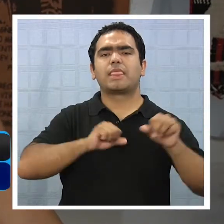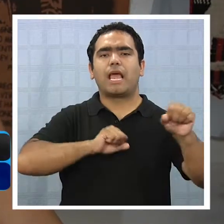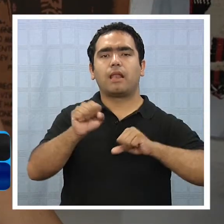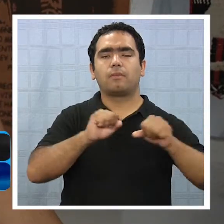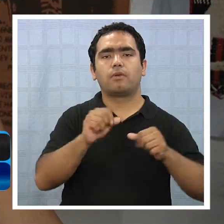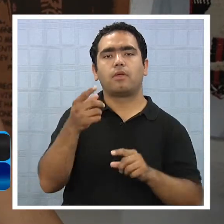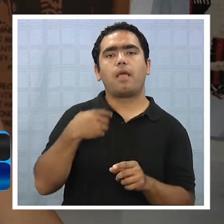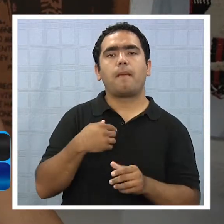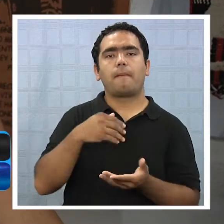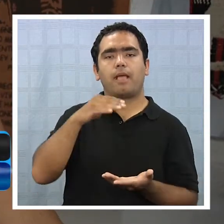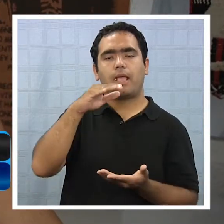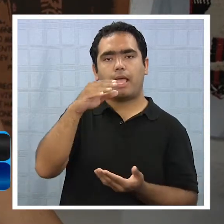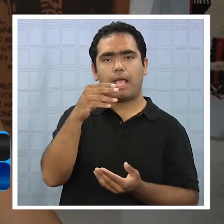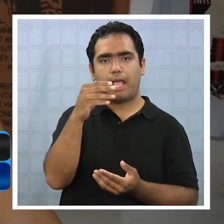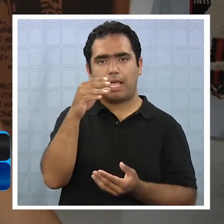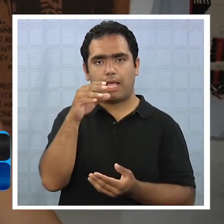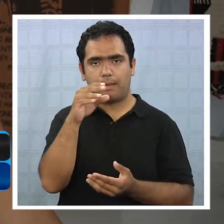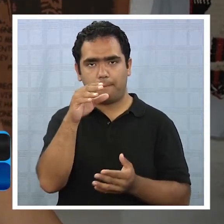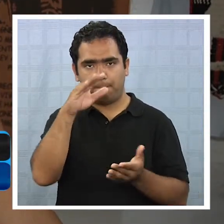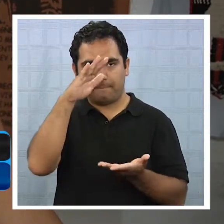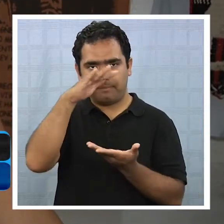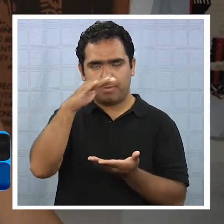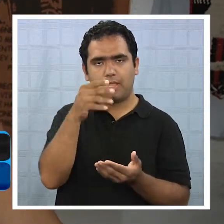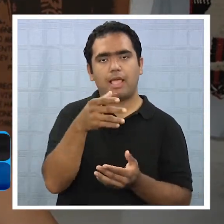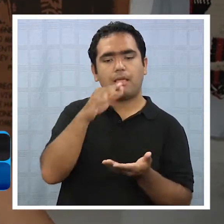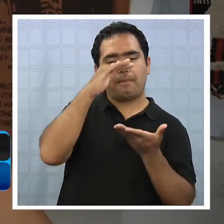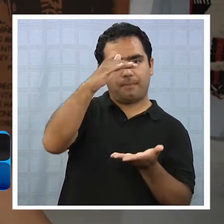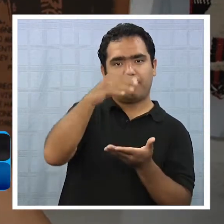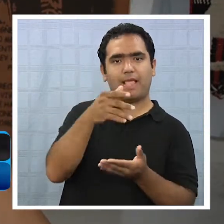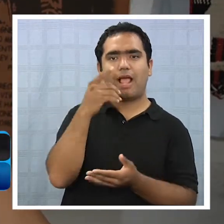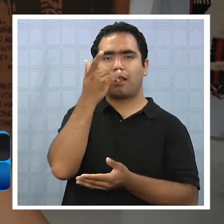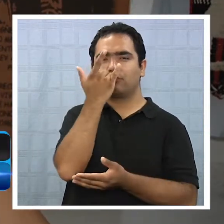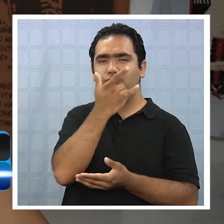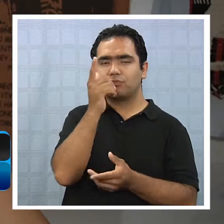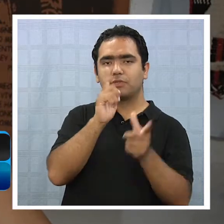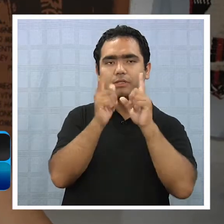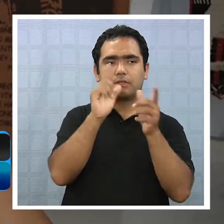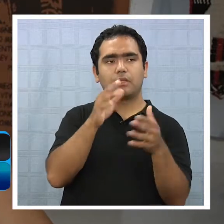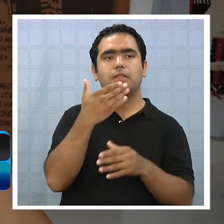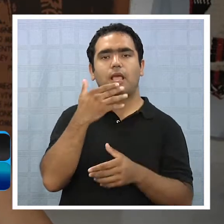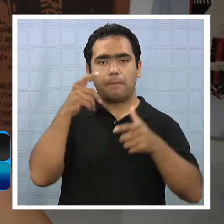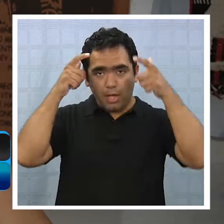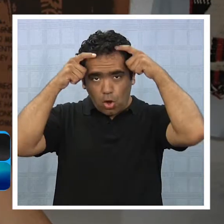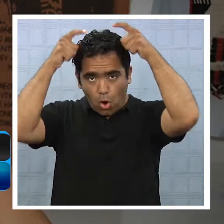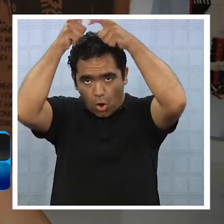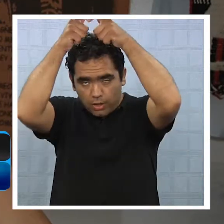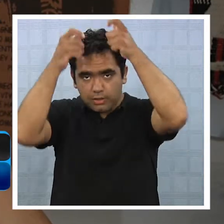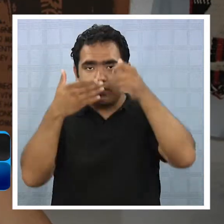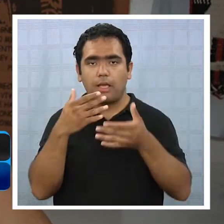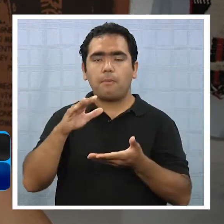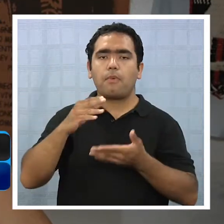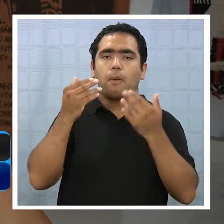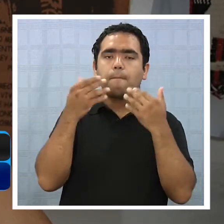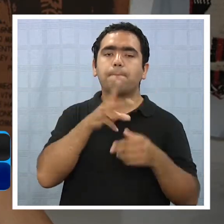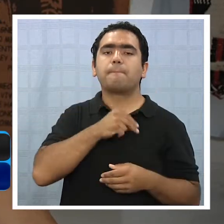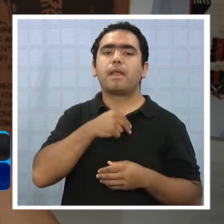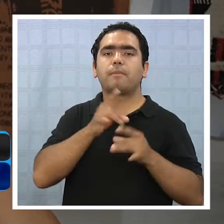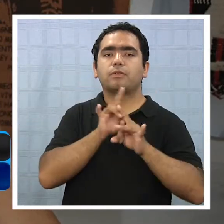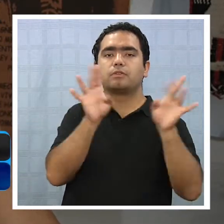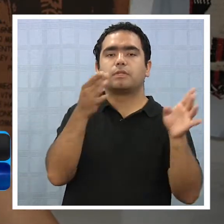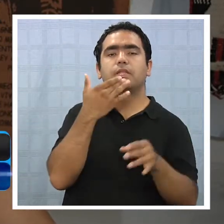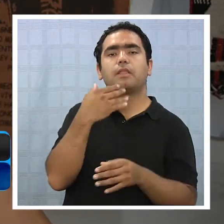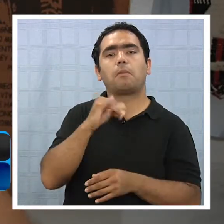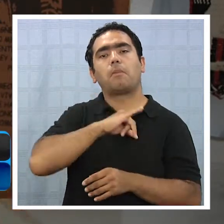litro de terremoto, a un cotillón, premio sorpresa también. Y en la madrugada vamos a tener un